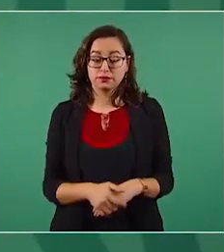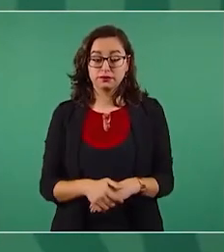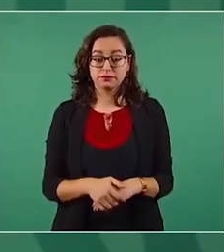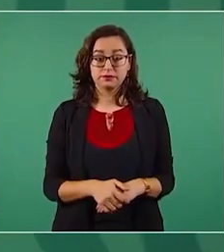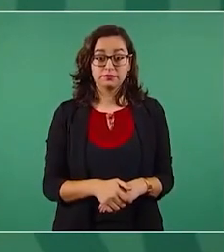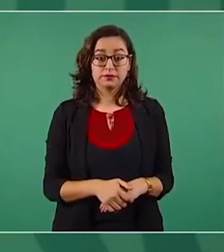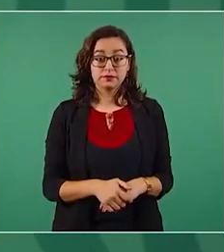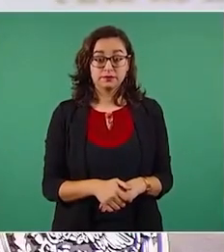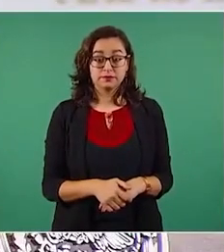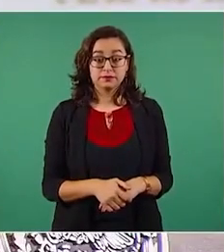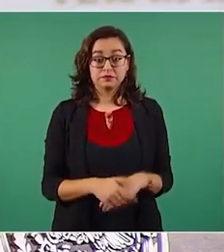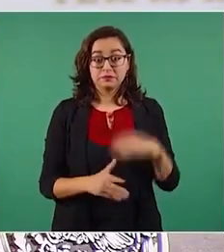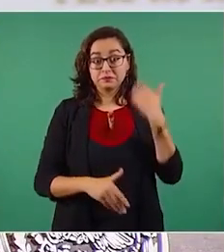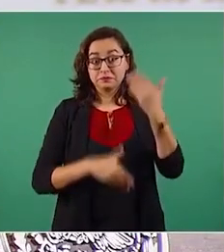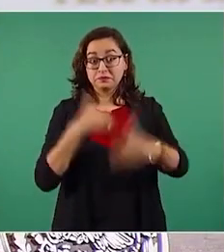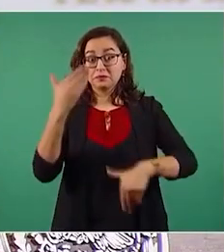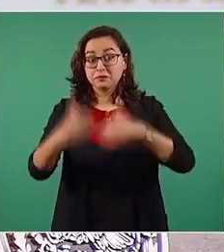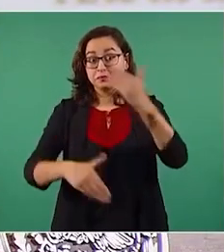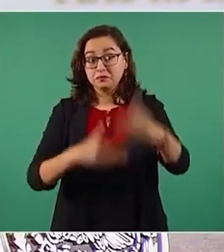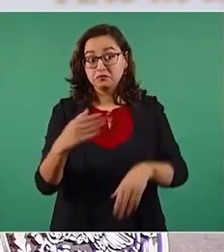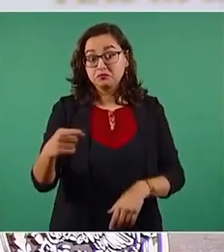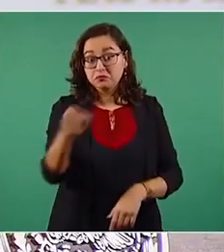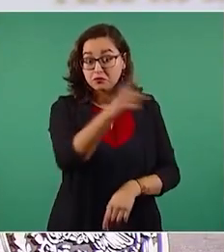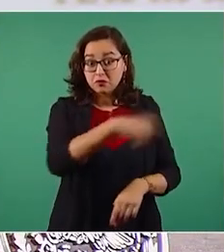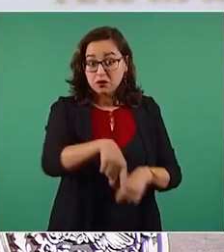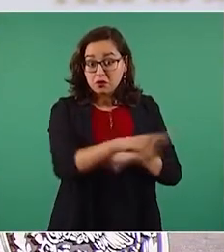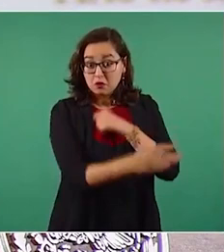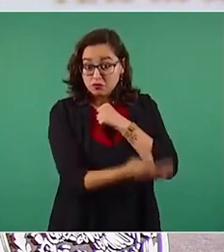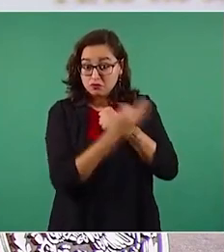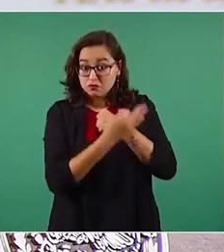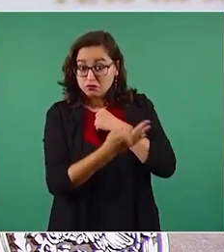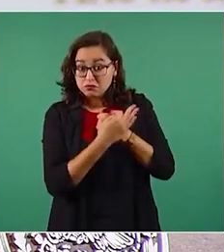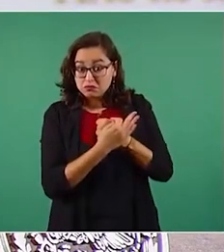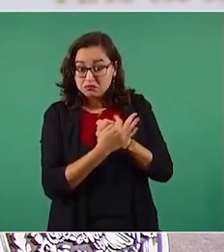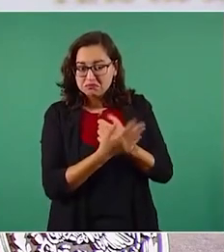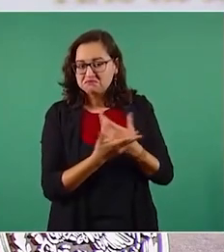Tengo garantías así